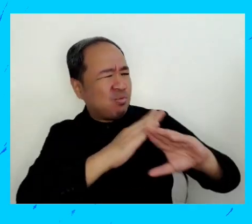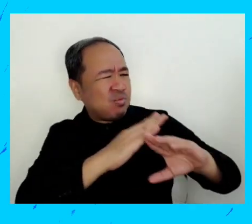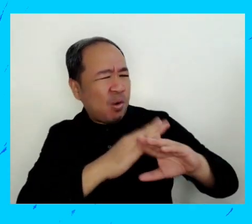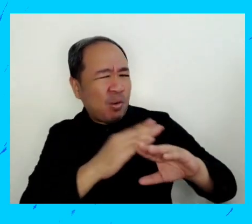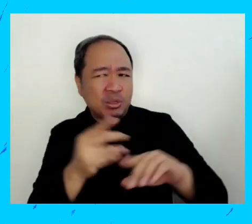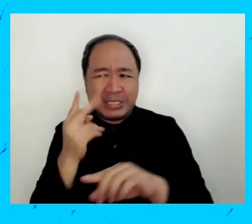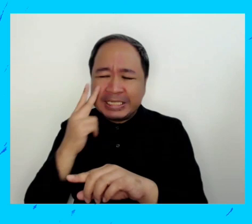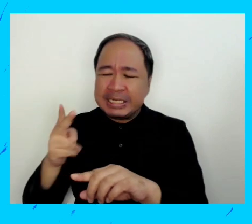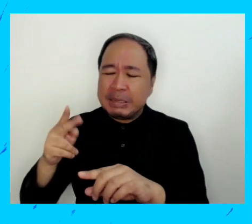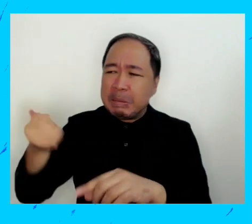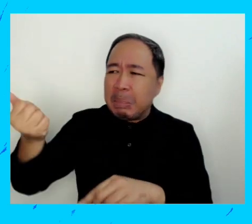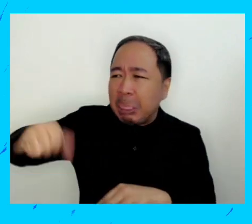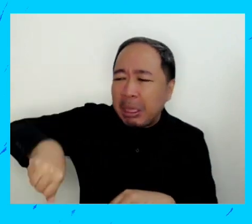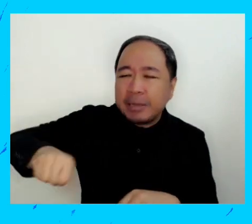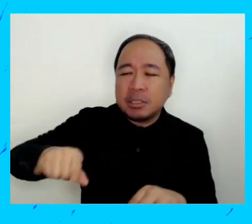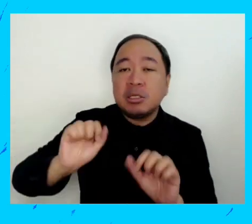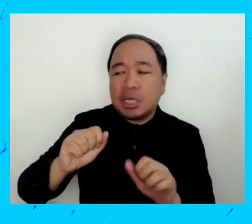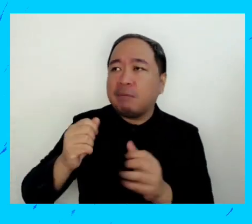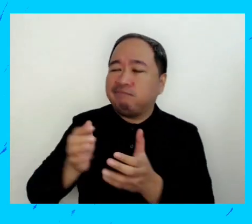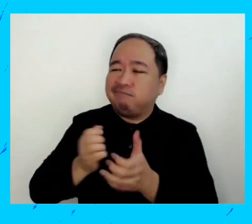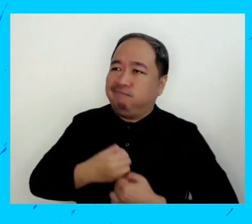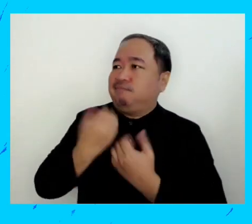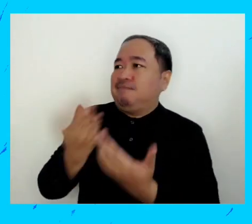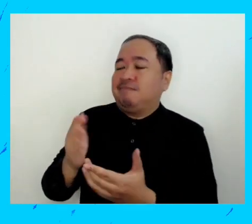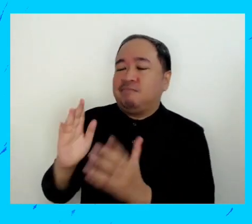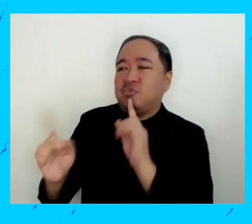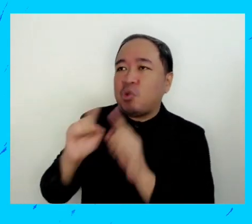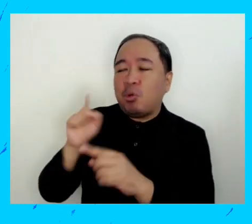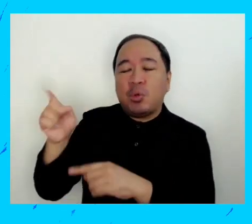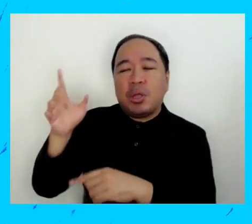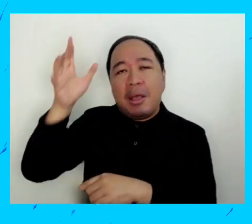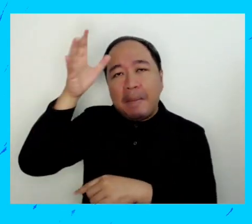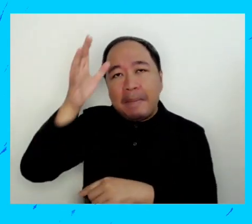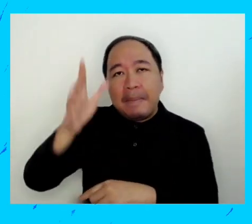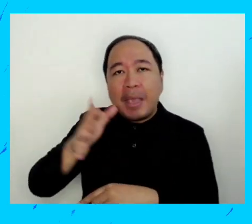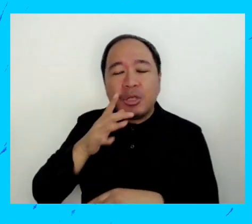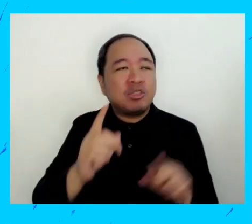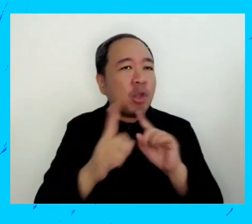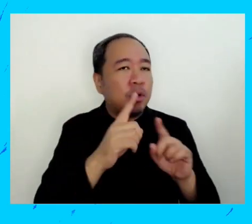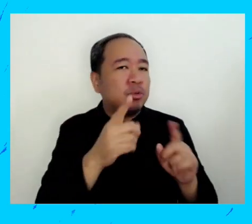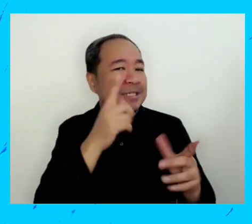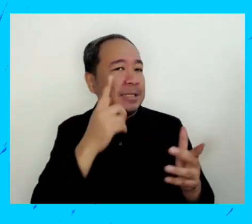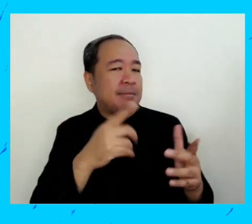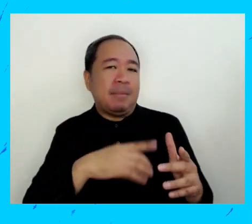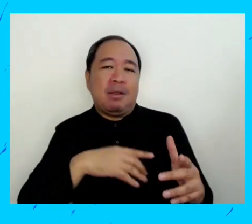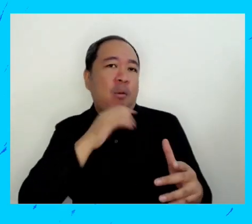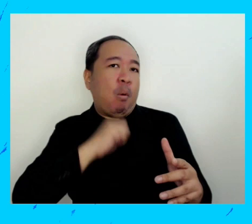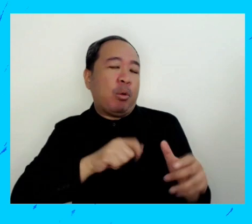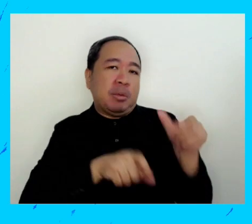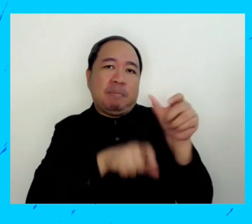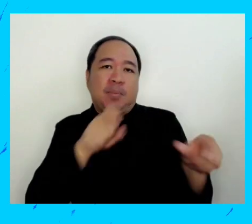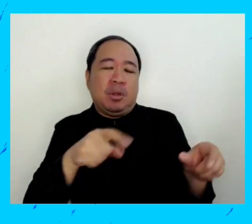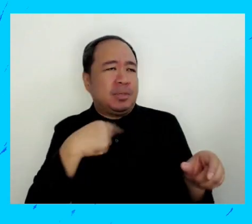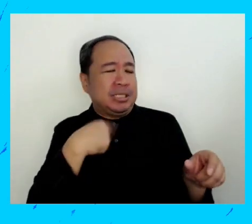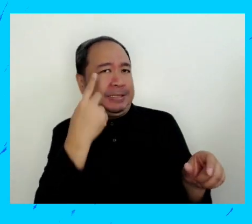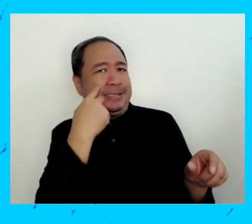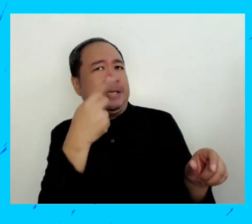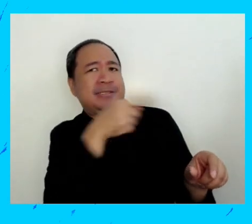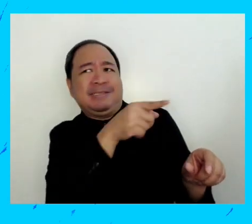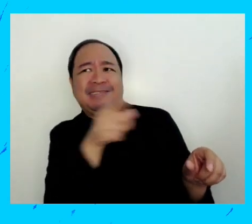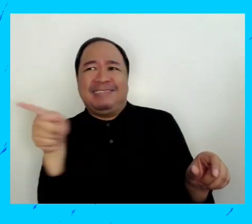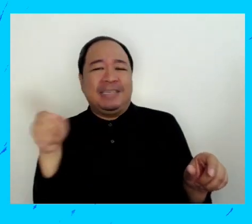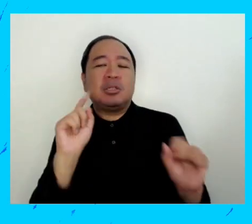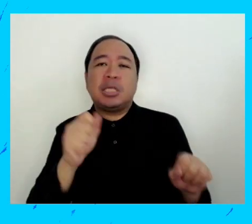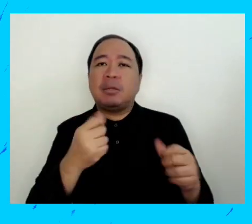pueden hablar de cuando algo está mal. Pueden hablar a sus padres y a los